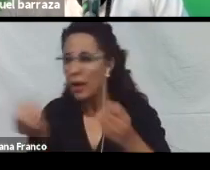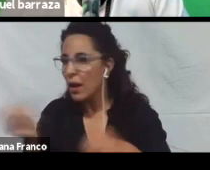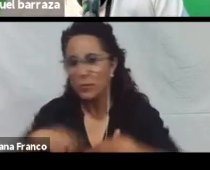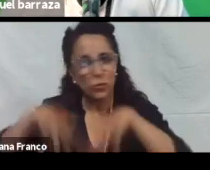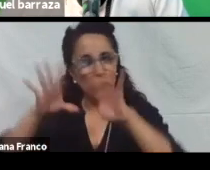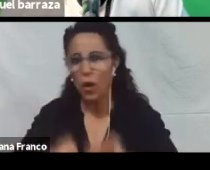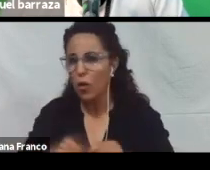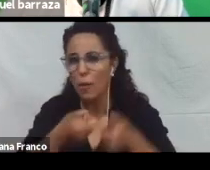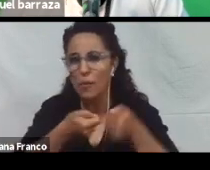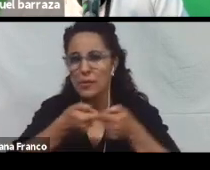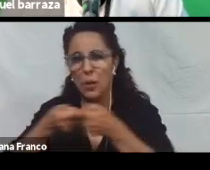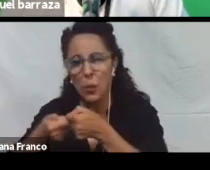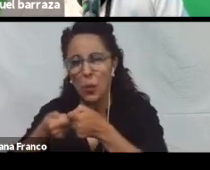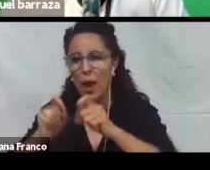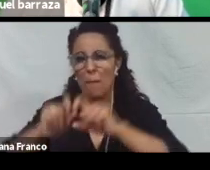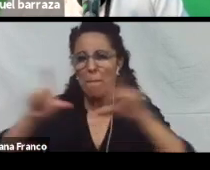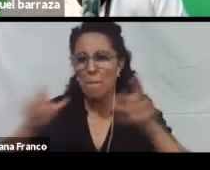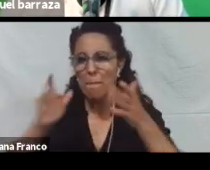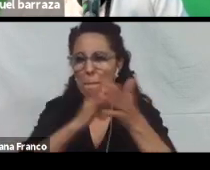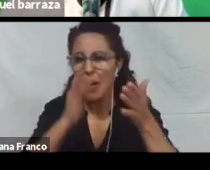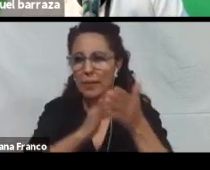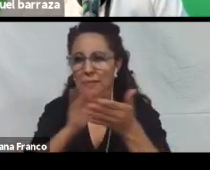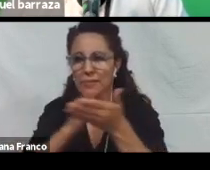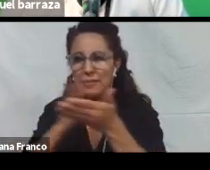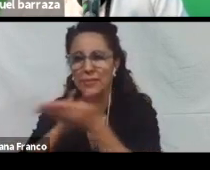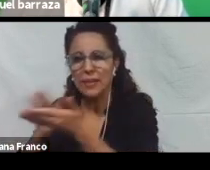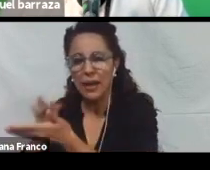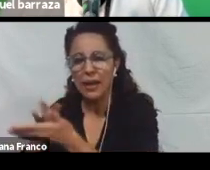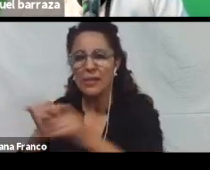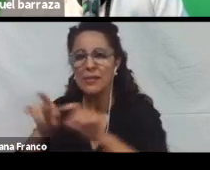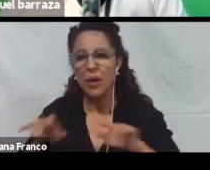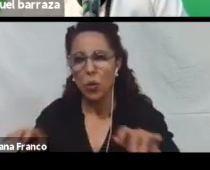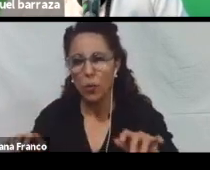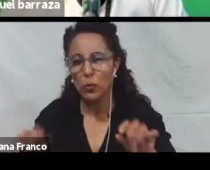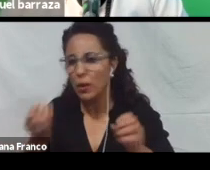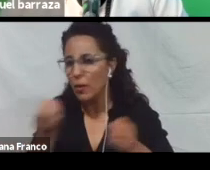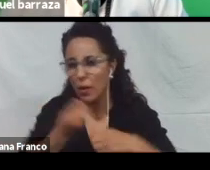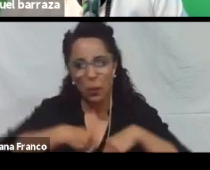que. Utilice cualquier pantalla. O tenga cualquier brillo. Pueda acceder a esa información.